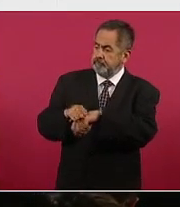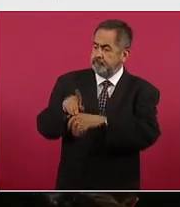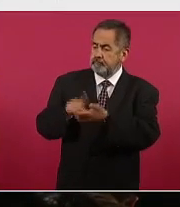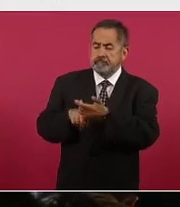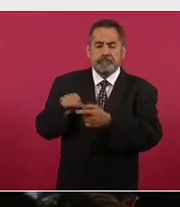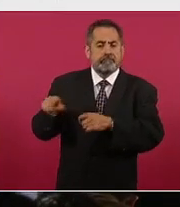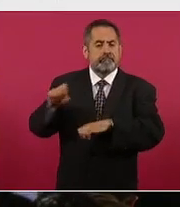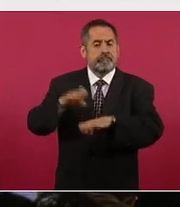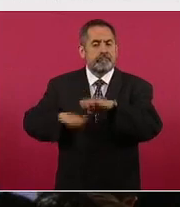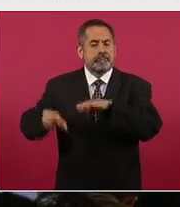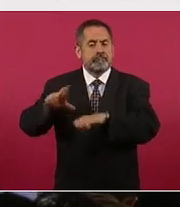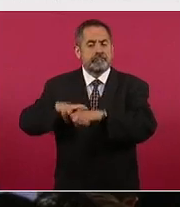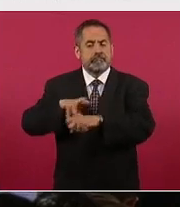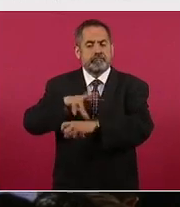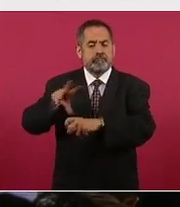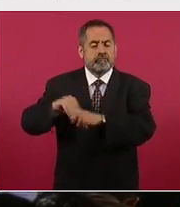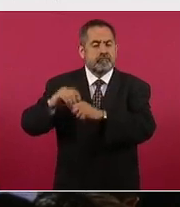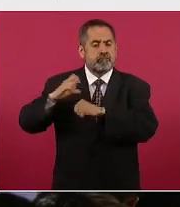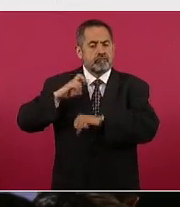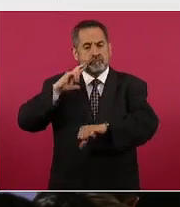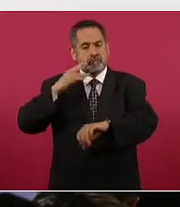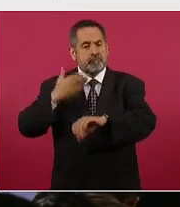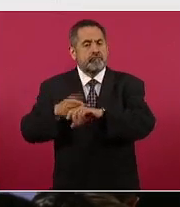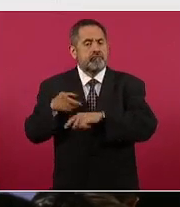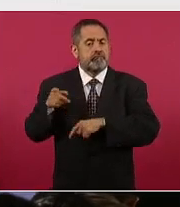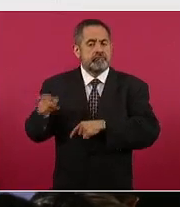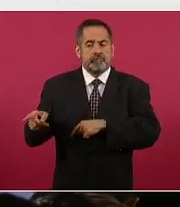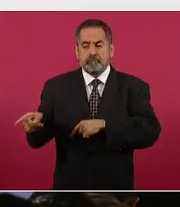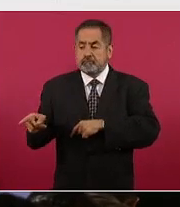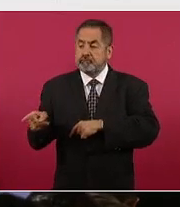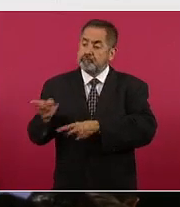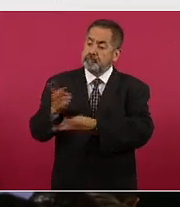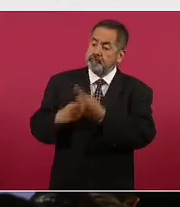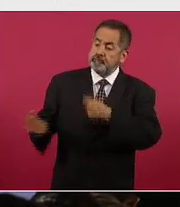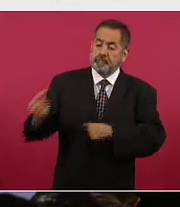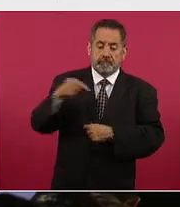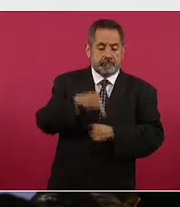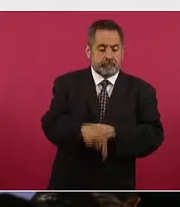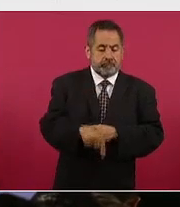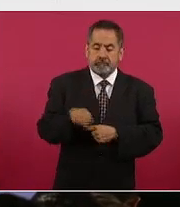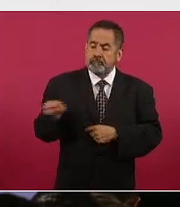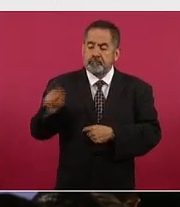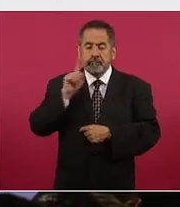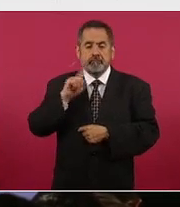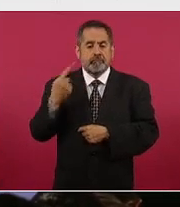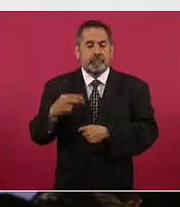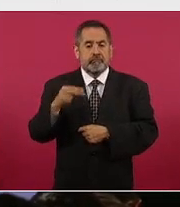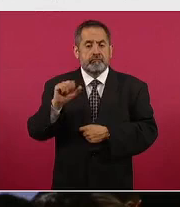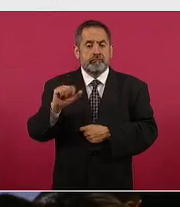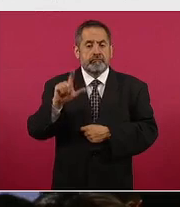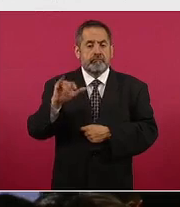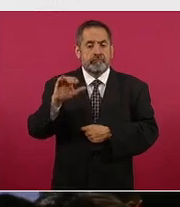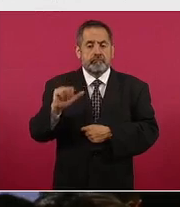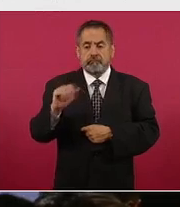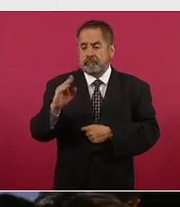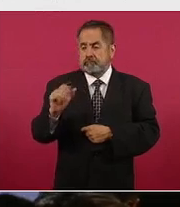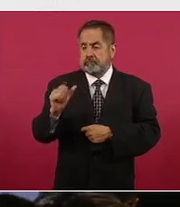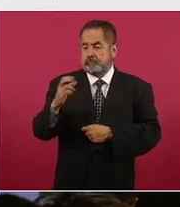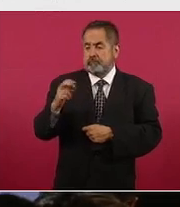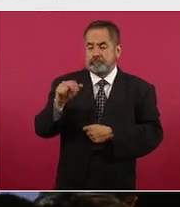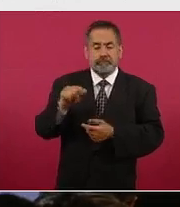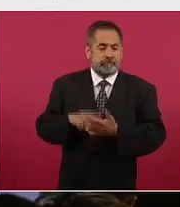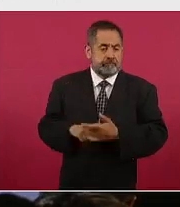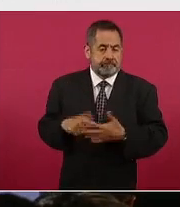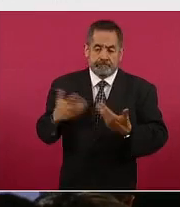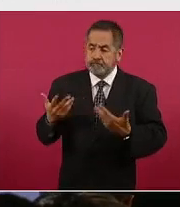extraordinaria y plenipotenciaria de México ante la República de Chile, Alicia Bárcena Ibarra. La